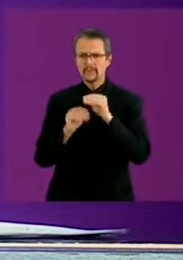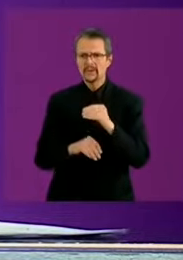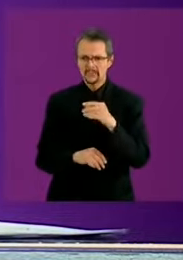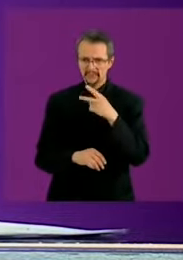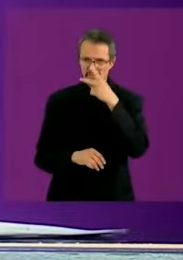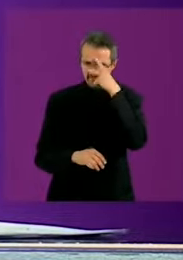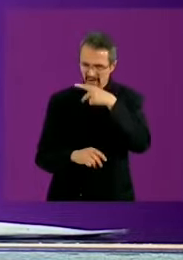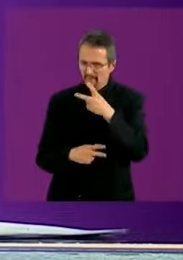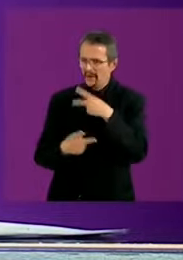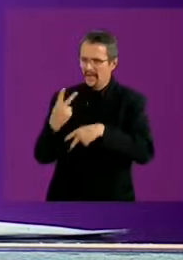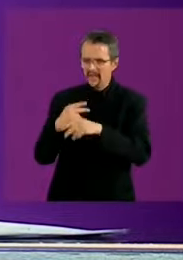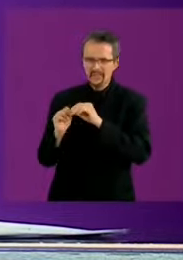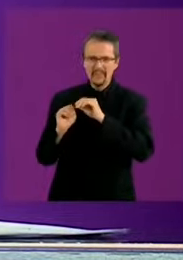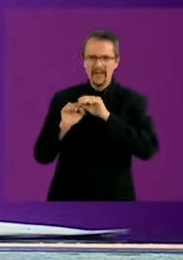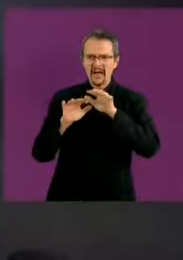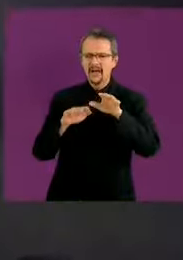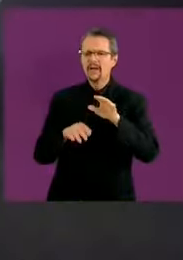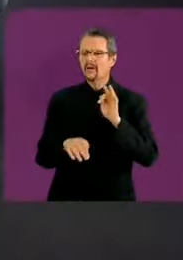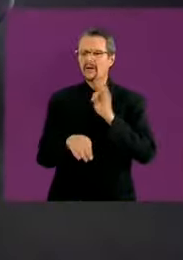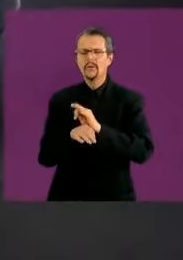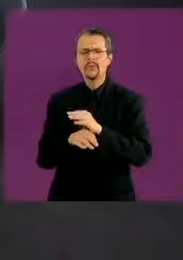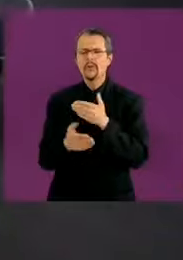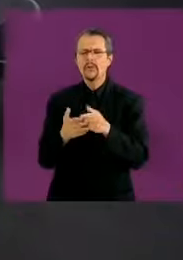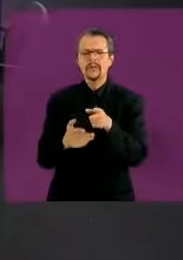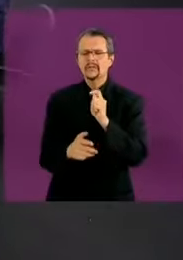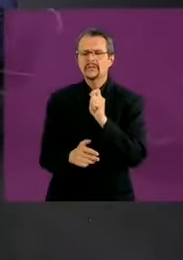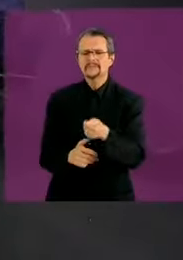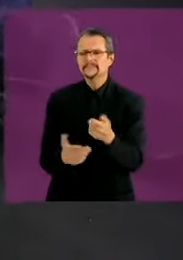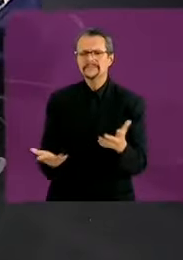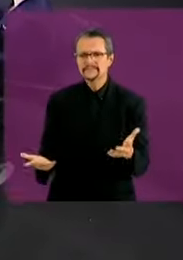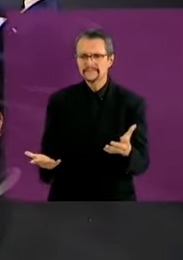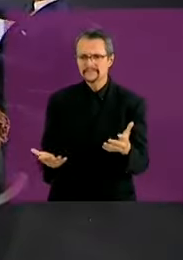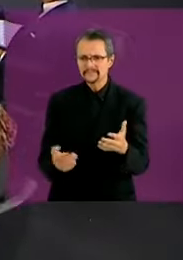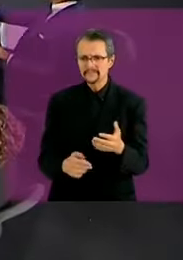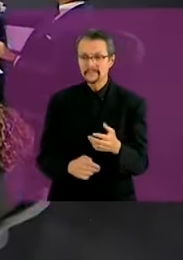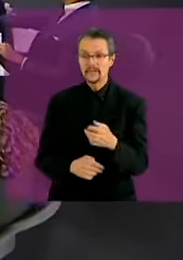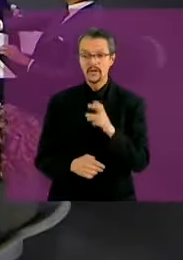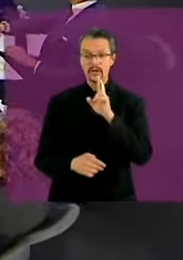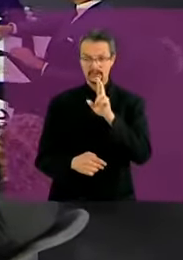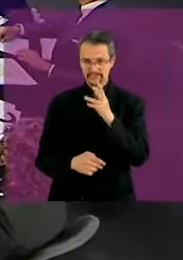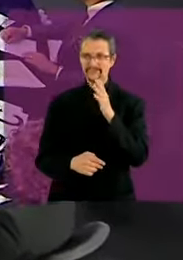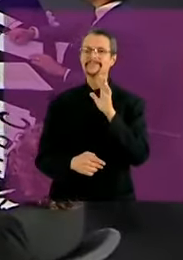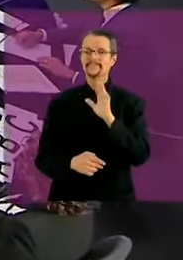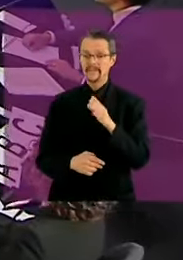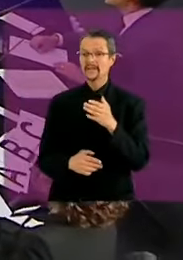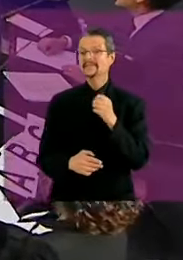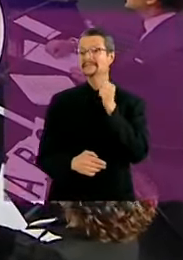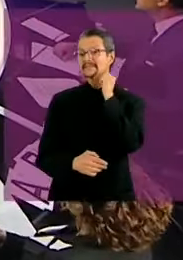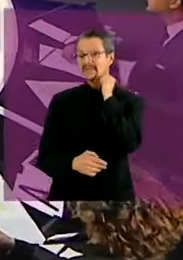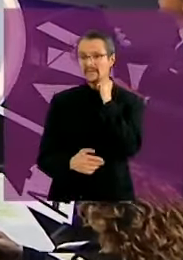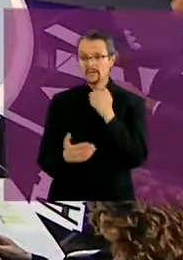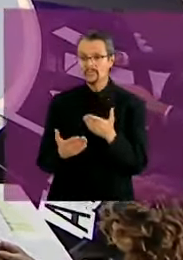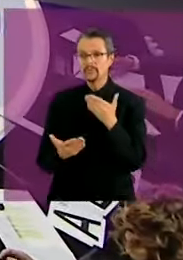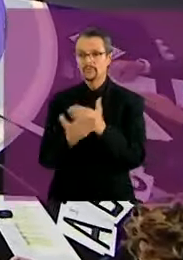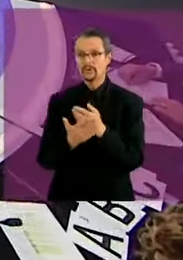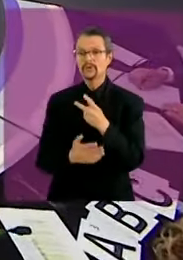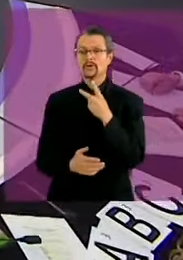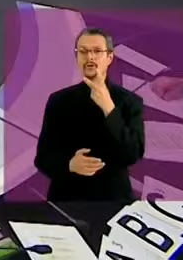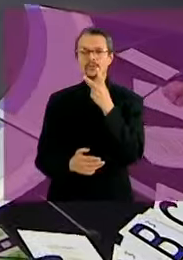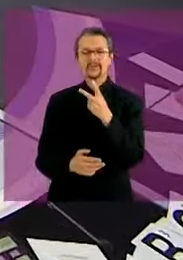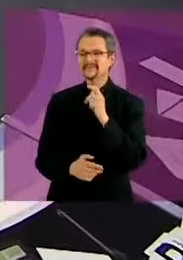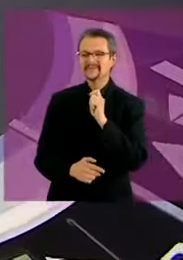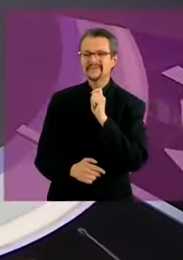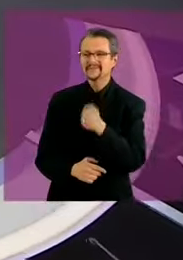país? ¿Qué políticas migratorias tendría su gobierno en caso de ganar? Candidata Xochitl Galvez. Como senadora presenté dos iniciativas para que una vez que estén adentro esos